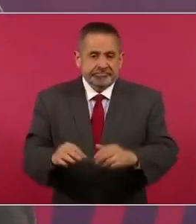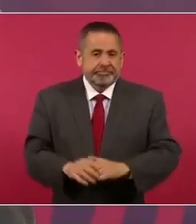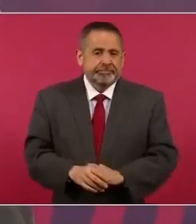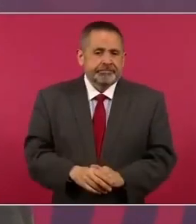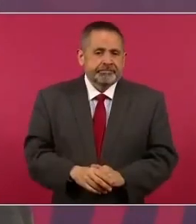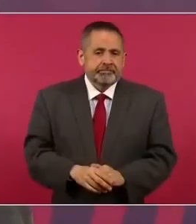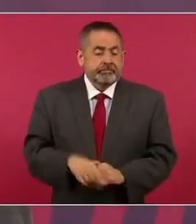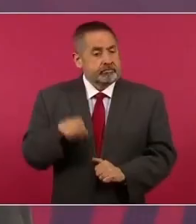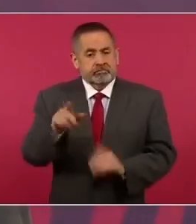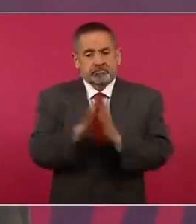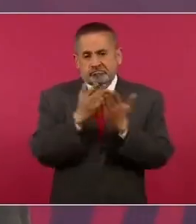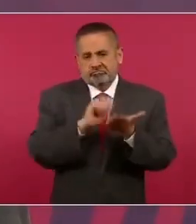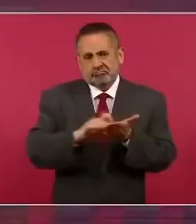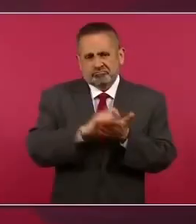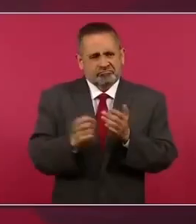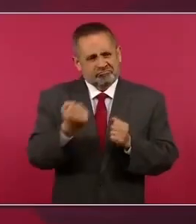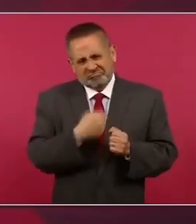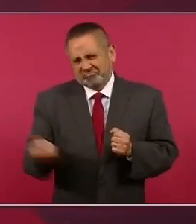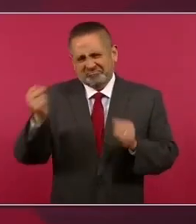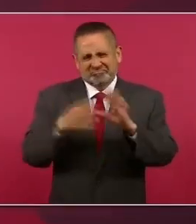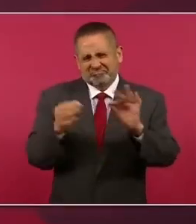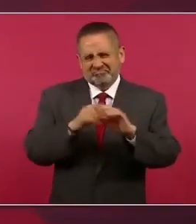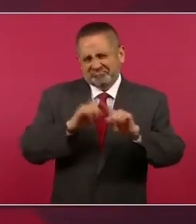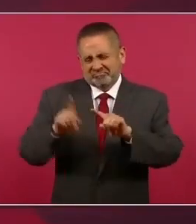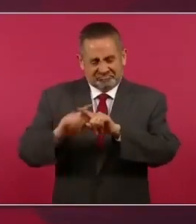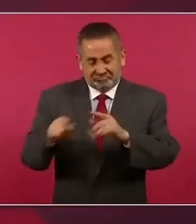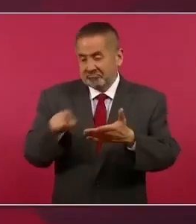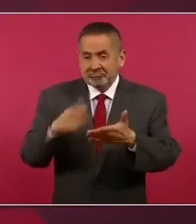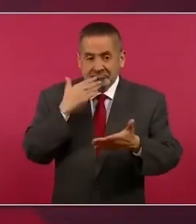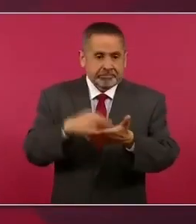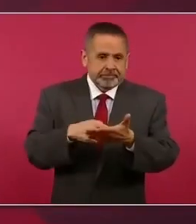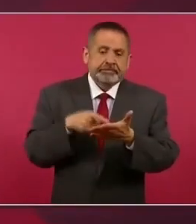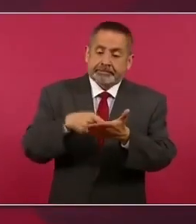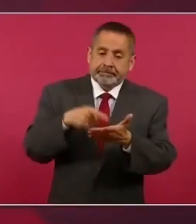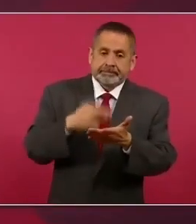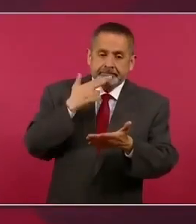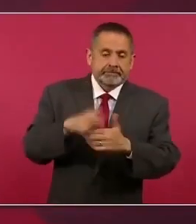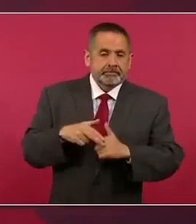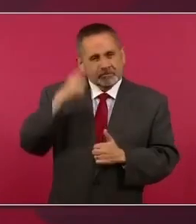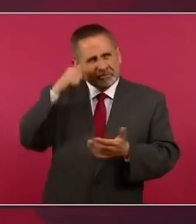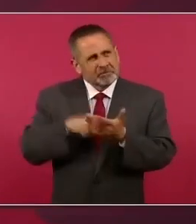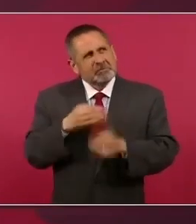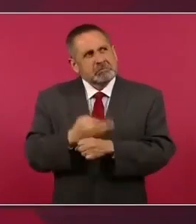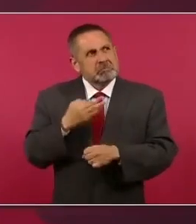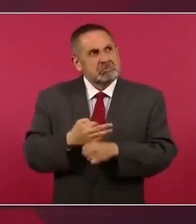tiene cosas muy buenas es un gran escritor yo creo que el mejor escritor